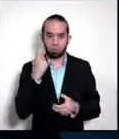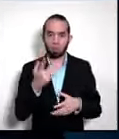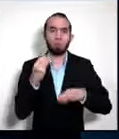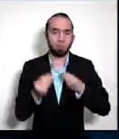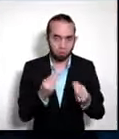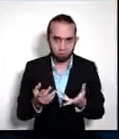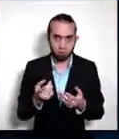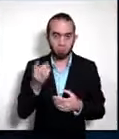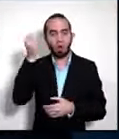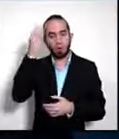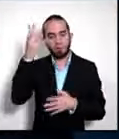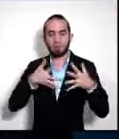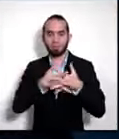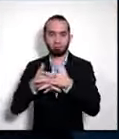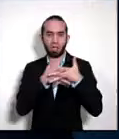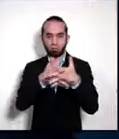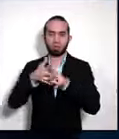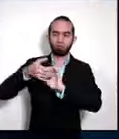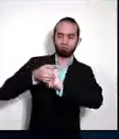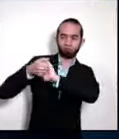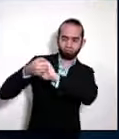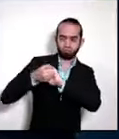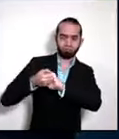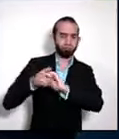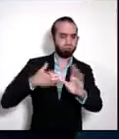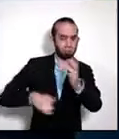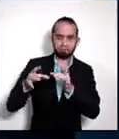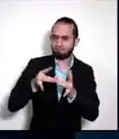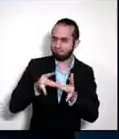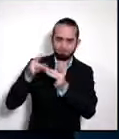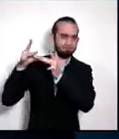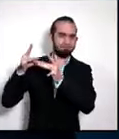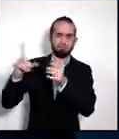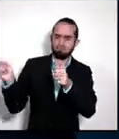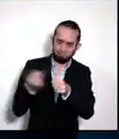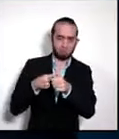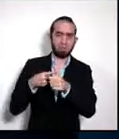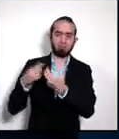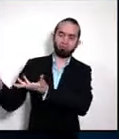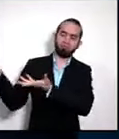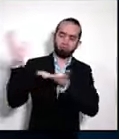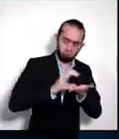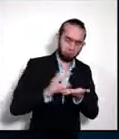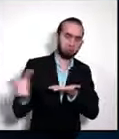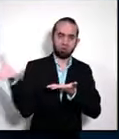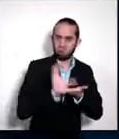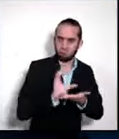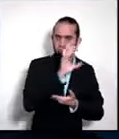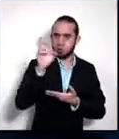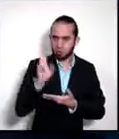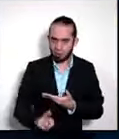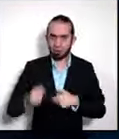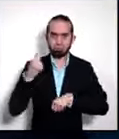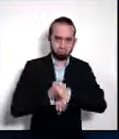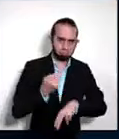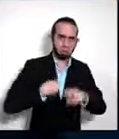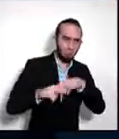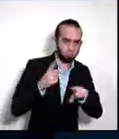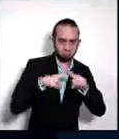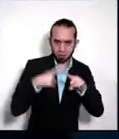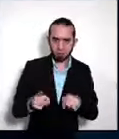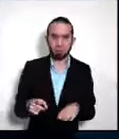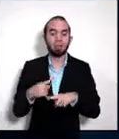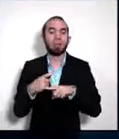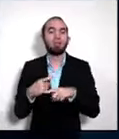Obviamente, Estados Unidos es el principal socio comercial, el principal inversionista en el país. Pero sí tenemos y hemos recibido recados,